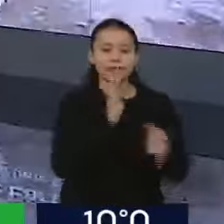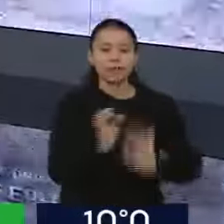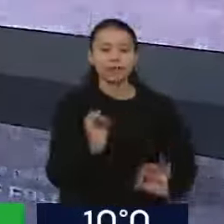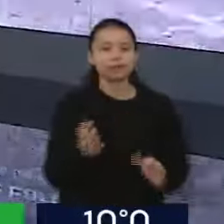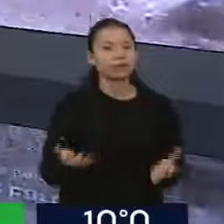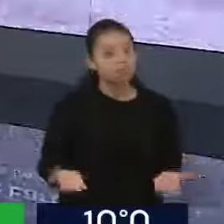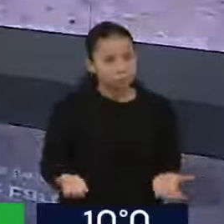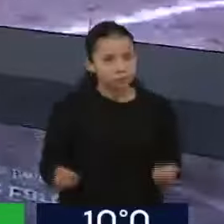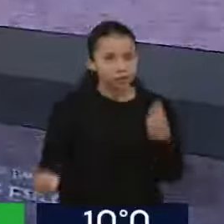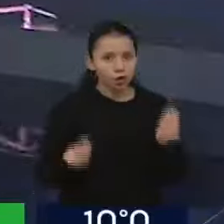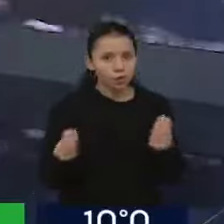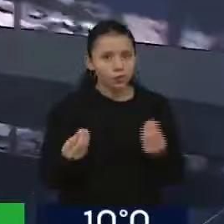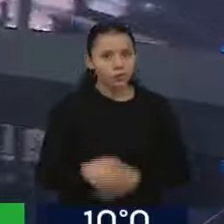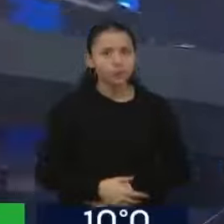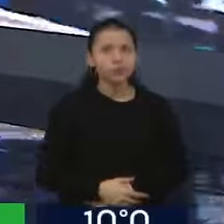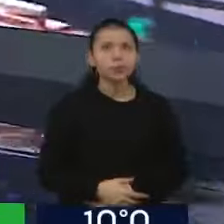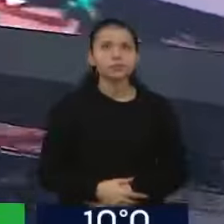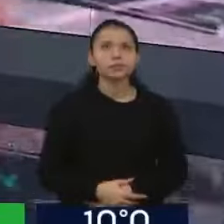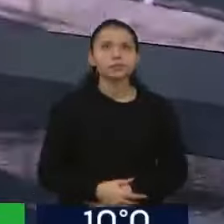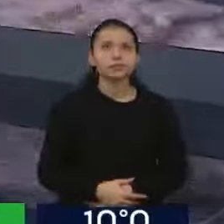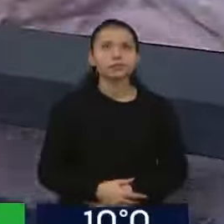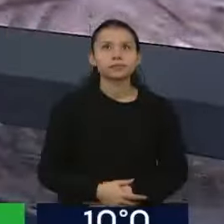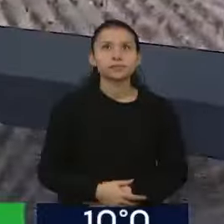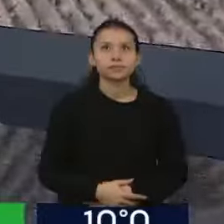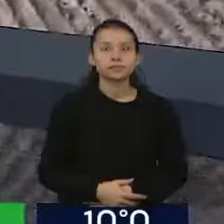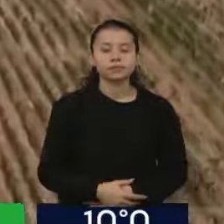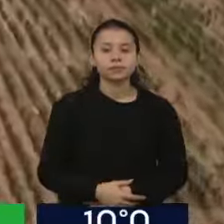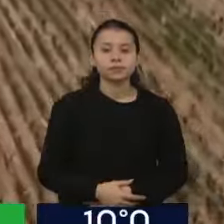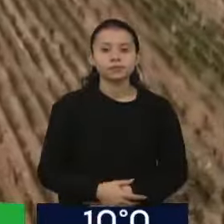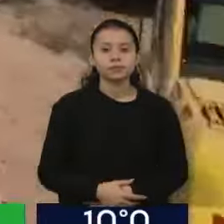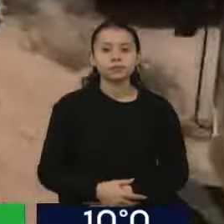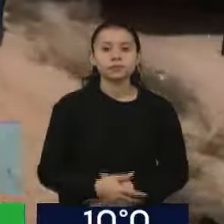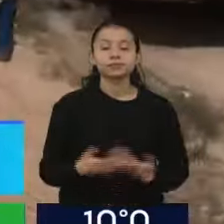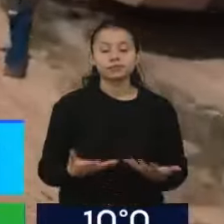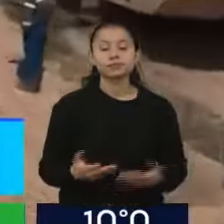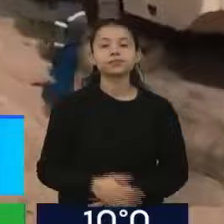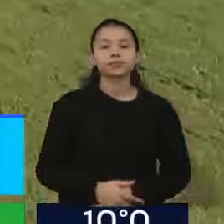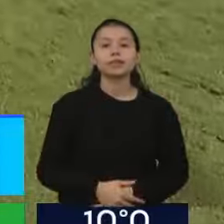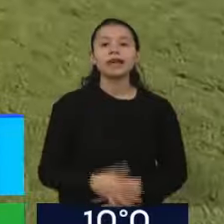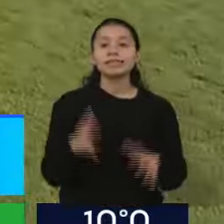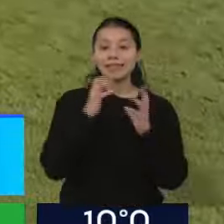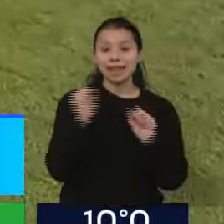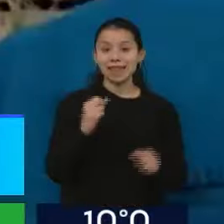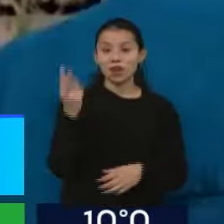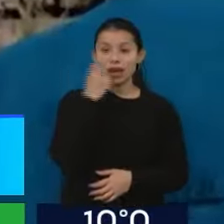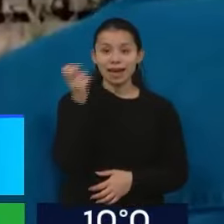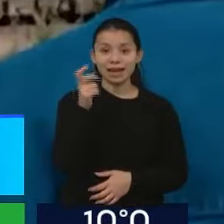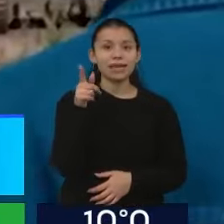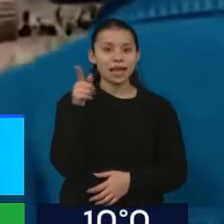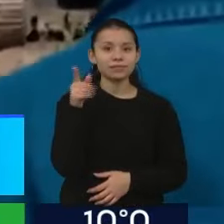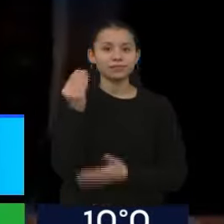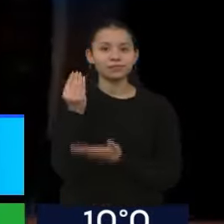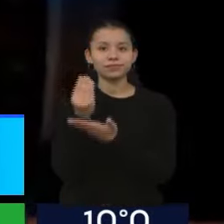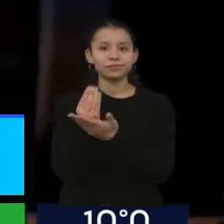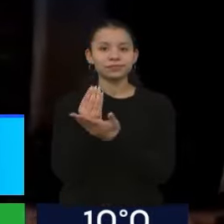Bueno, el secretario de Energía... El establecimiento energético, por ejemplo. Seguro. El secretario de Energía dijo que debería